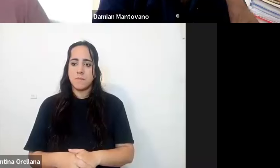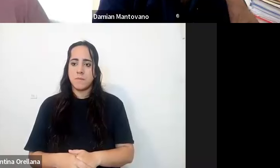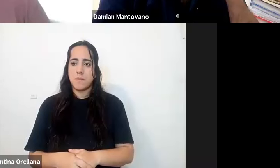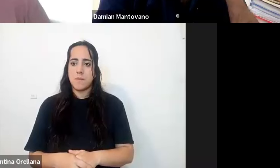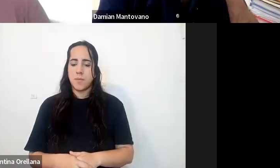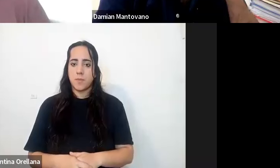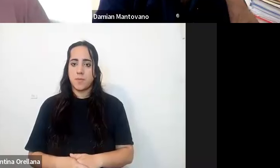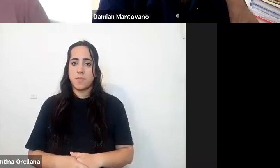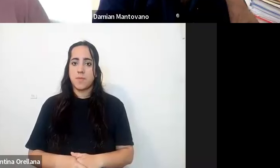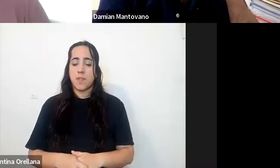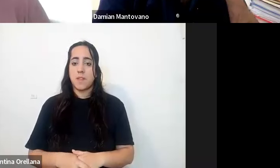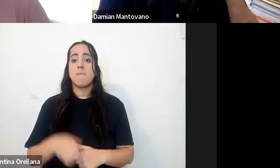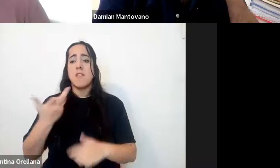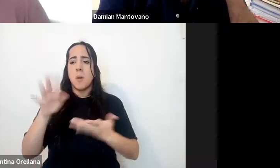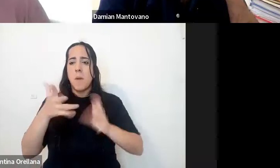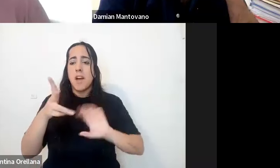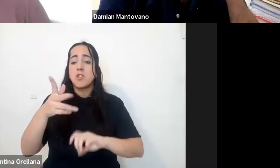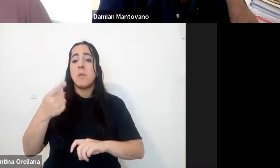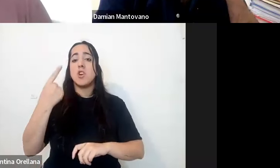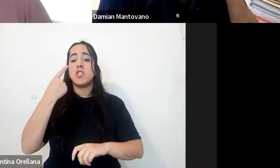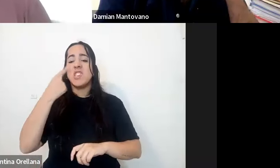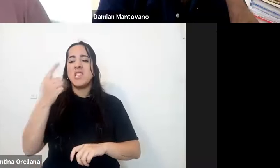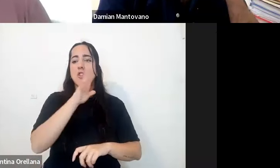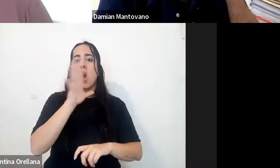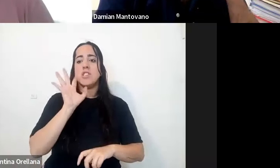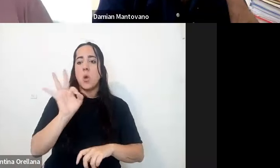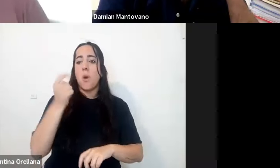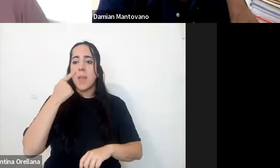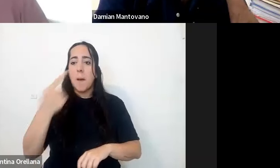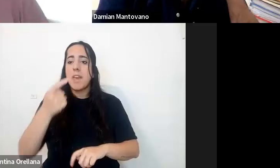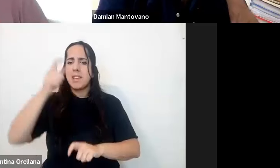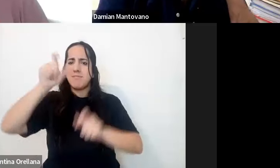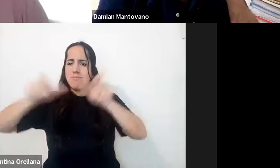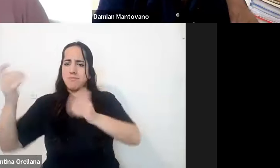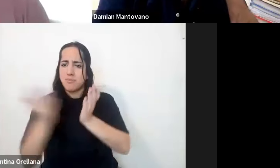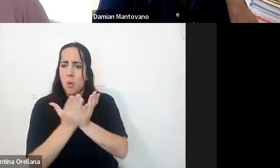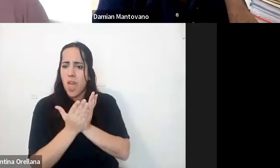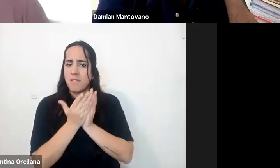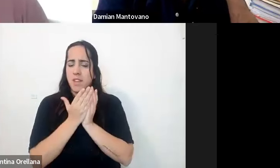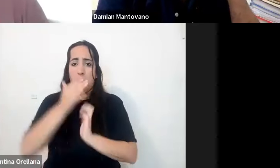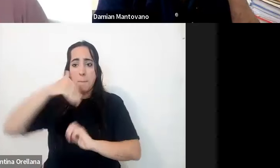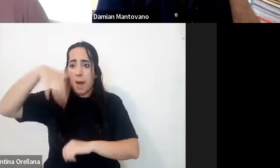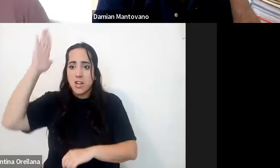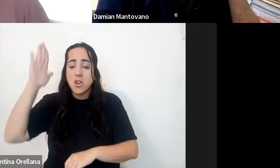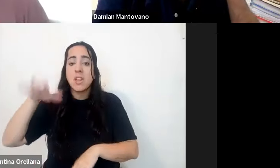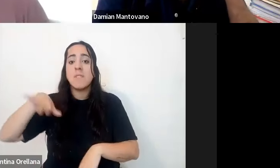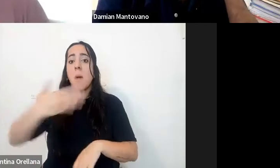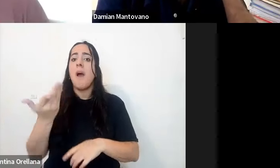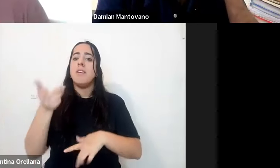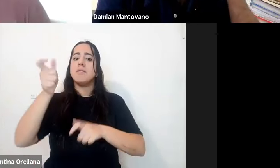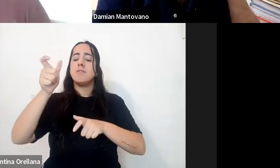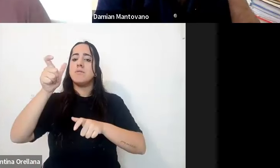esos son más o menos 150.000 estudiantes ellos son los más numerosos y después tenemos los estudiantes con